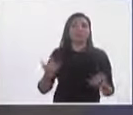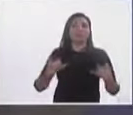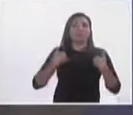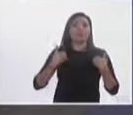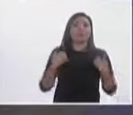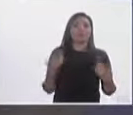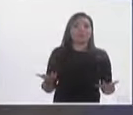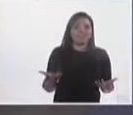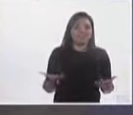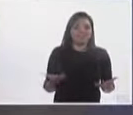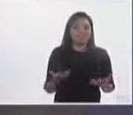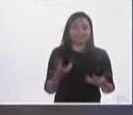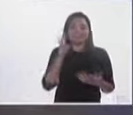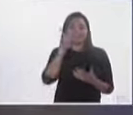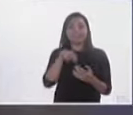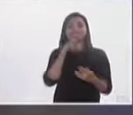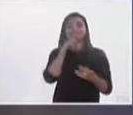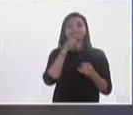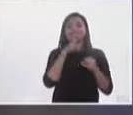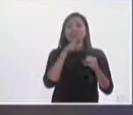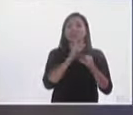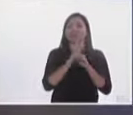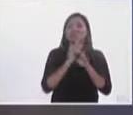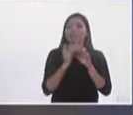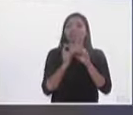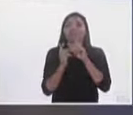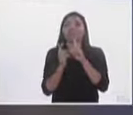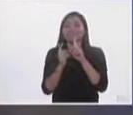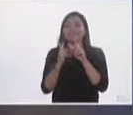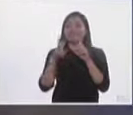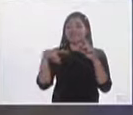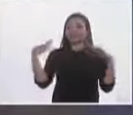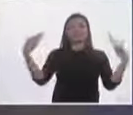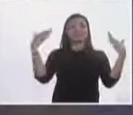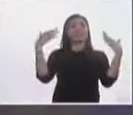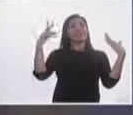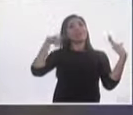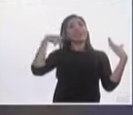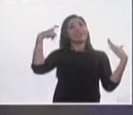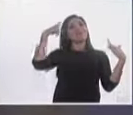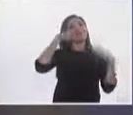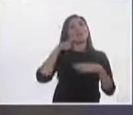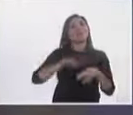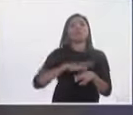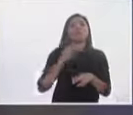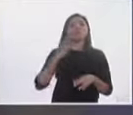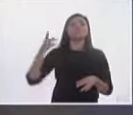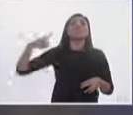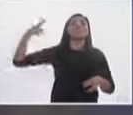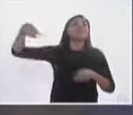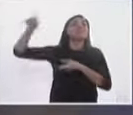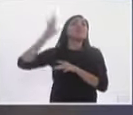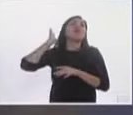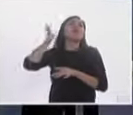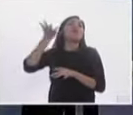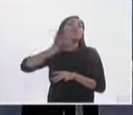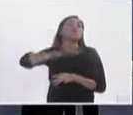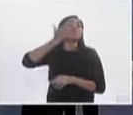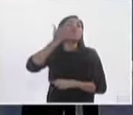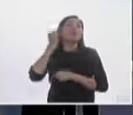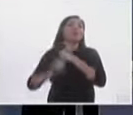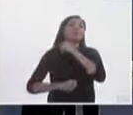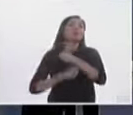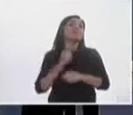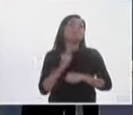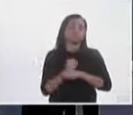Entonces, se va a enfrentar a un ambiente que tiene años pues sabiendo manejar la política, Así es, digo, es